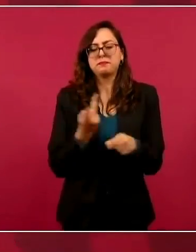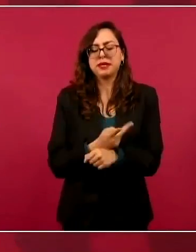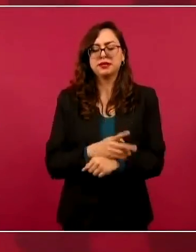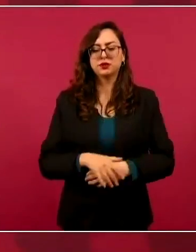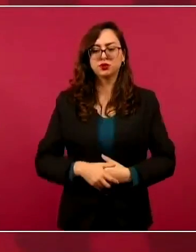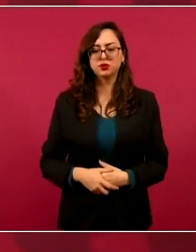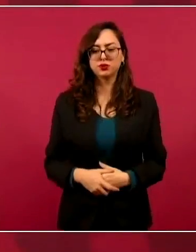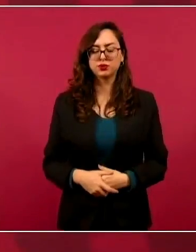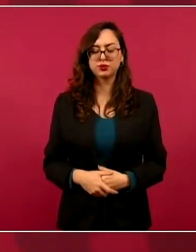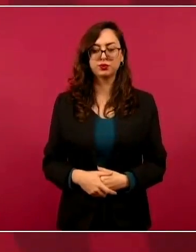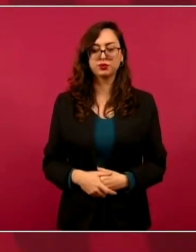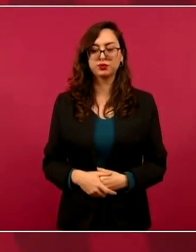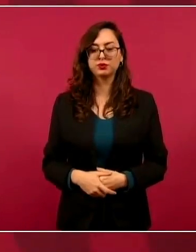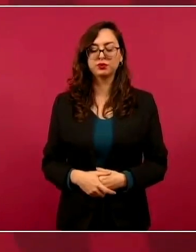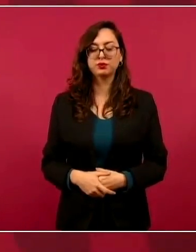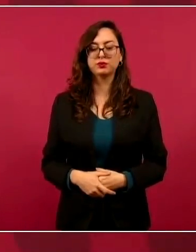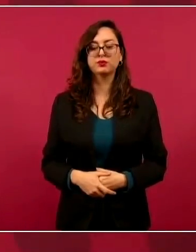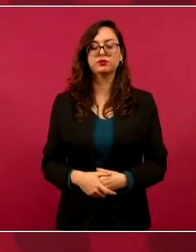sucediendo.